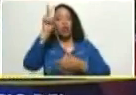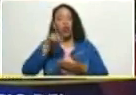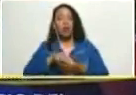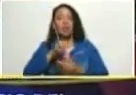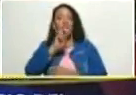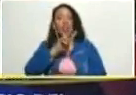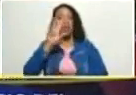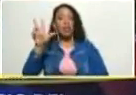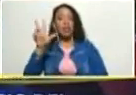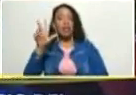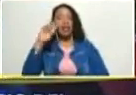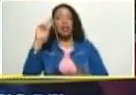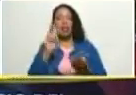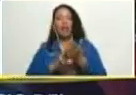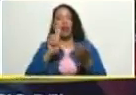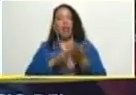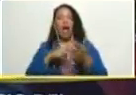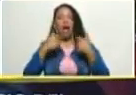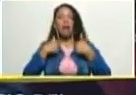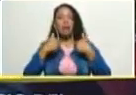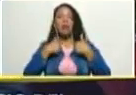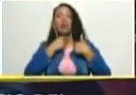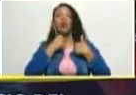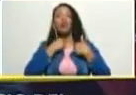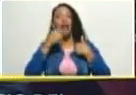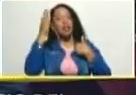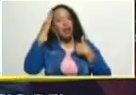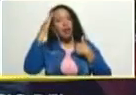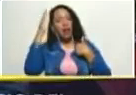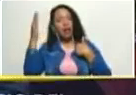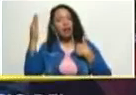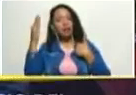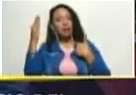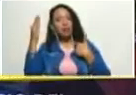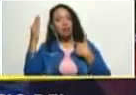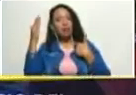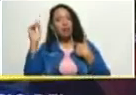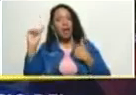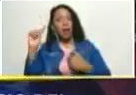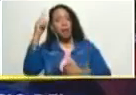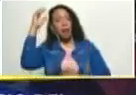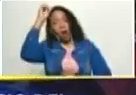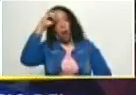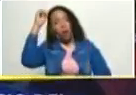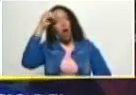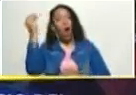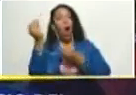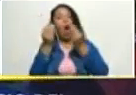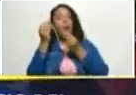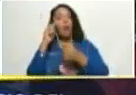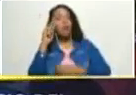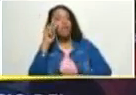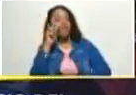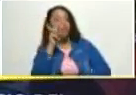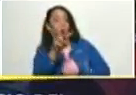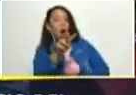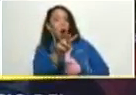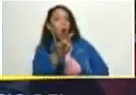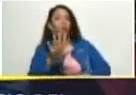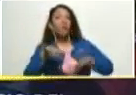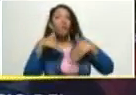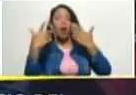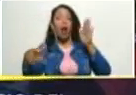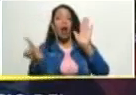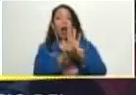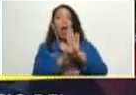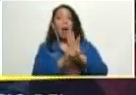de verdad que me gustaría conocer de primera mano cómo es la visión que tienen cuáles son las